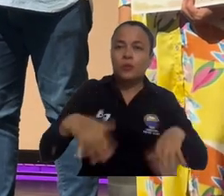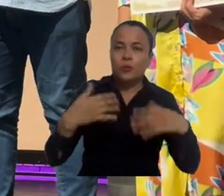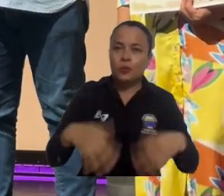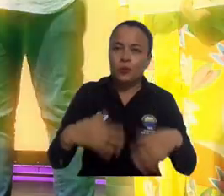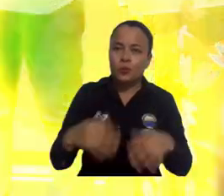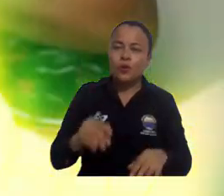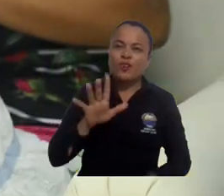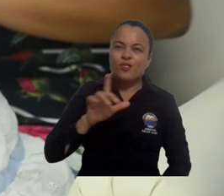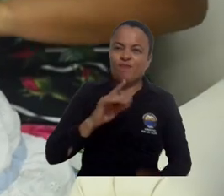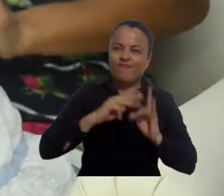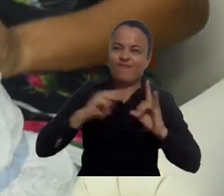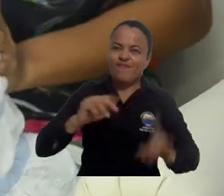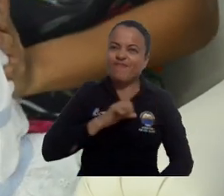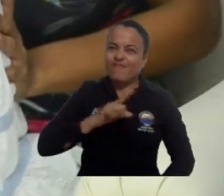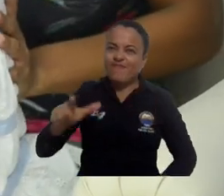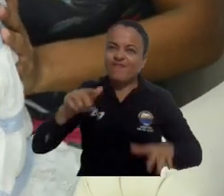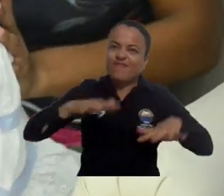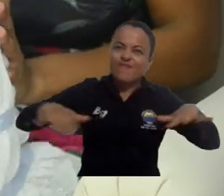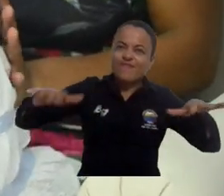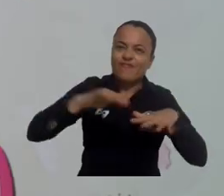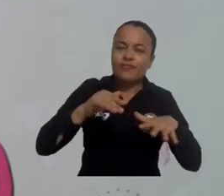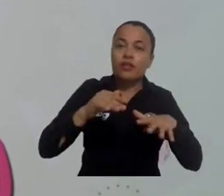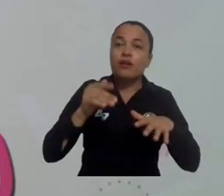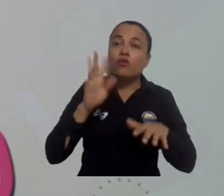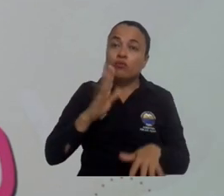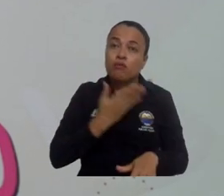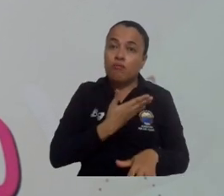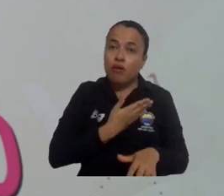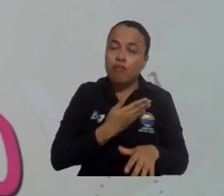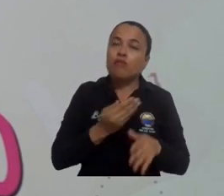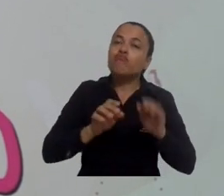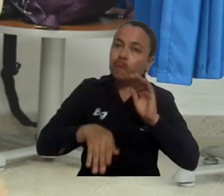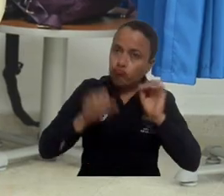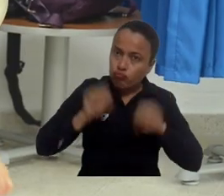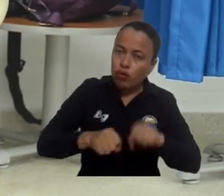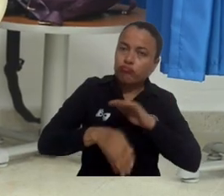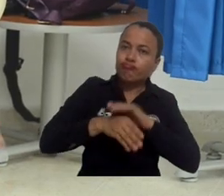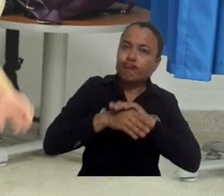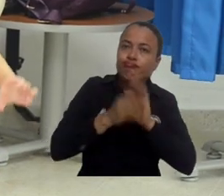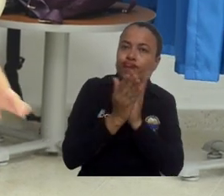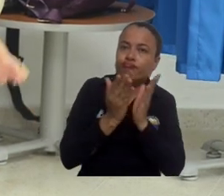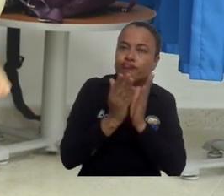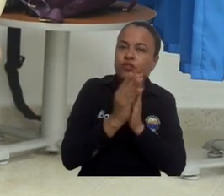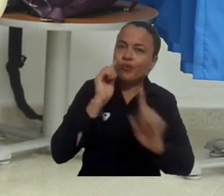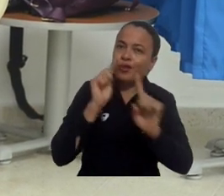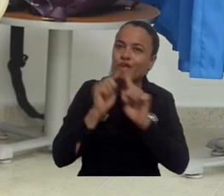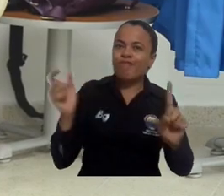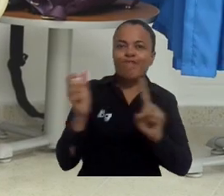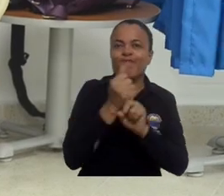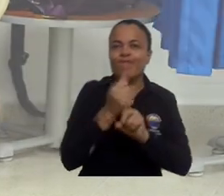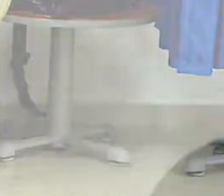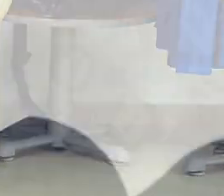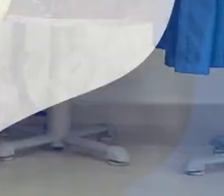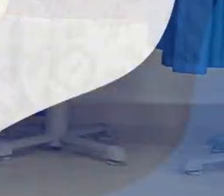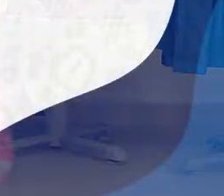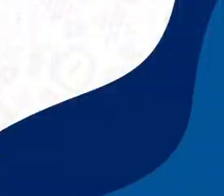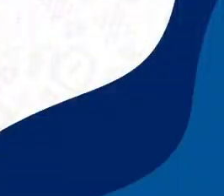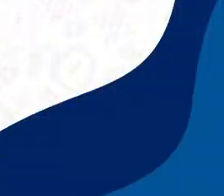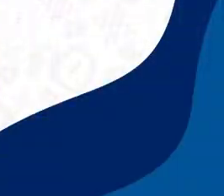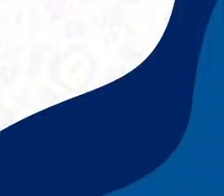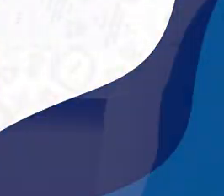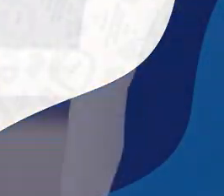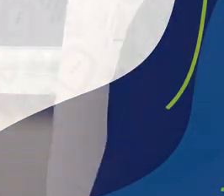lactancia materna como pionera en la creación de espacios que permiten a las madres continuar con sus estudios y alcanzar sus metas.